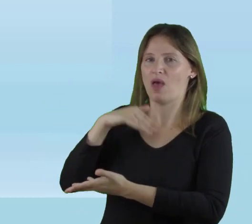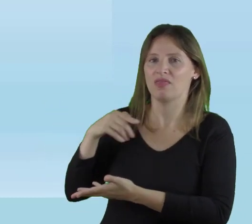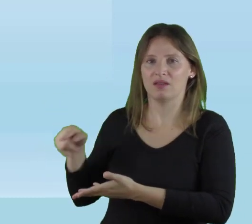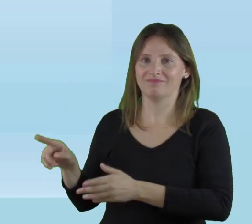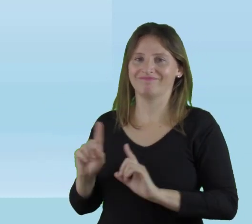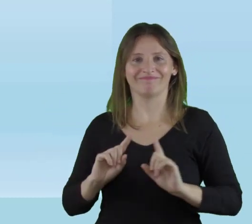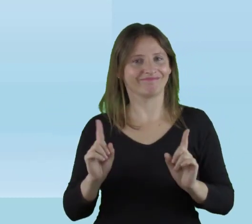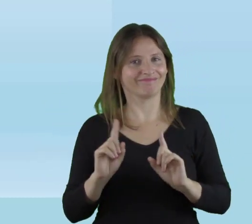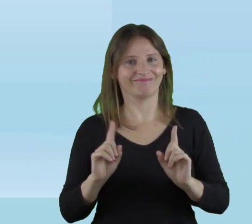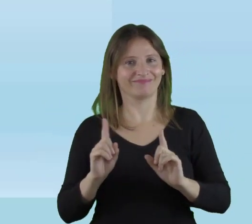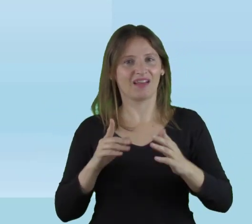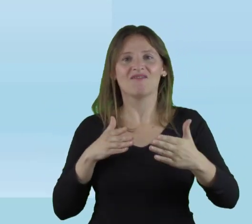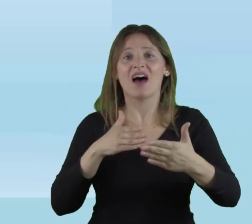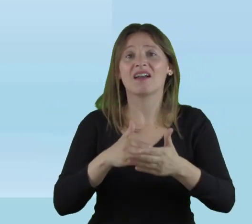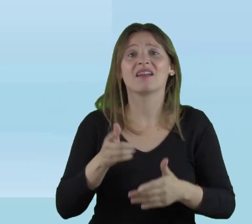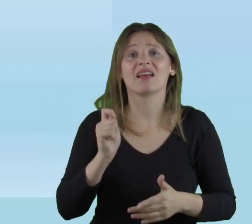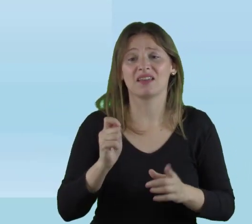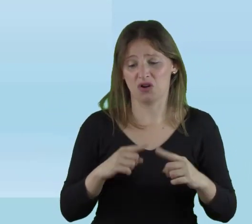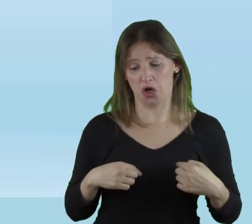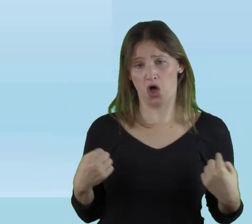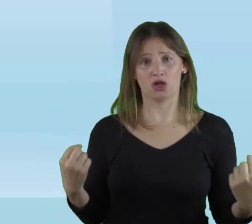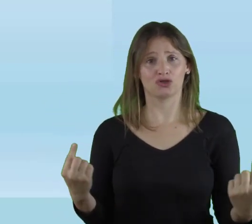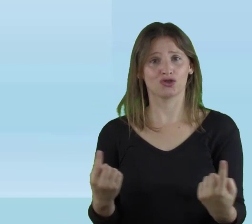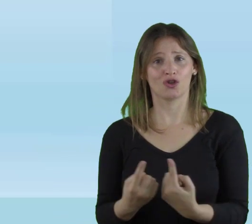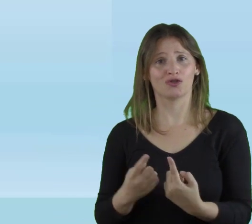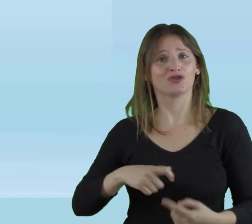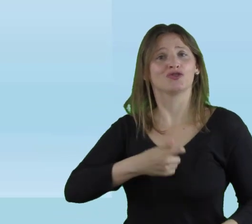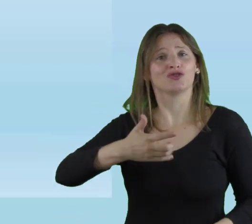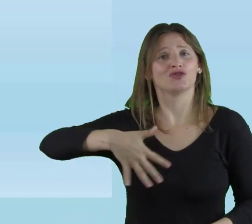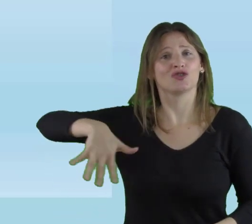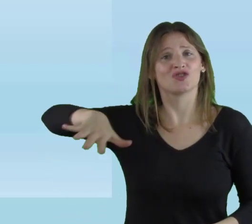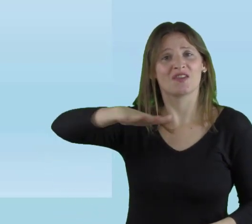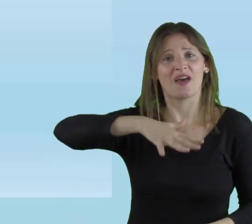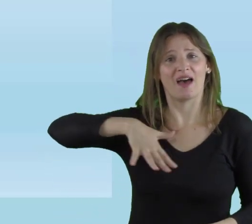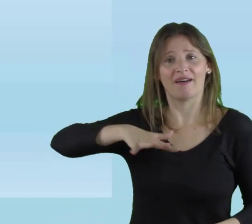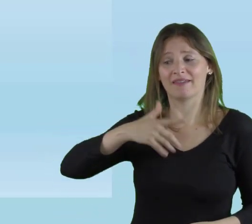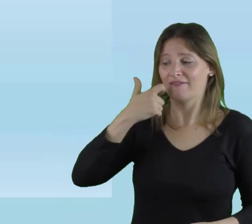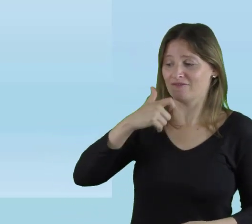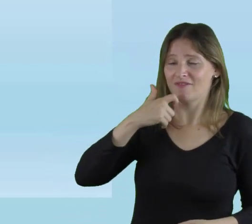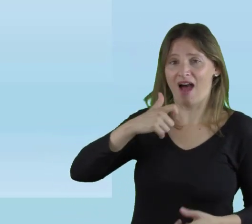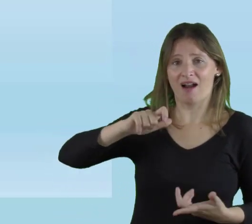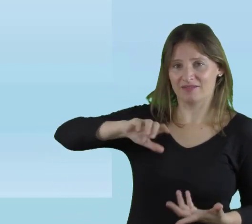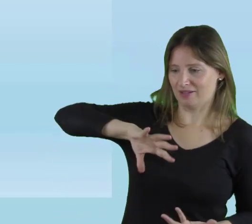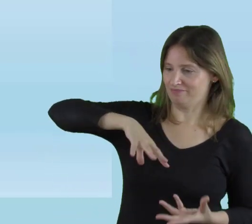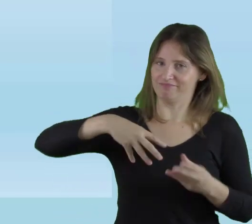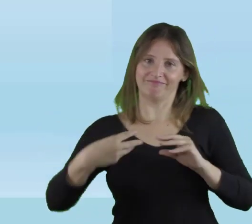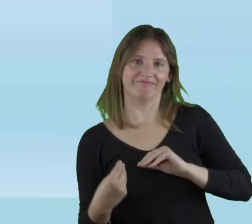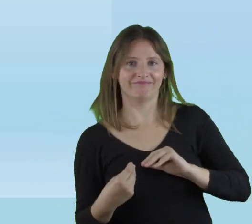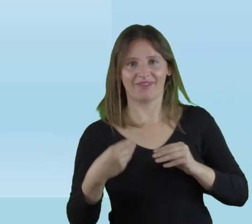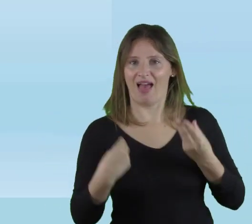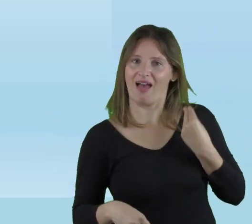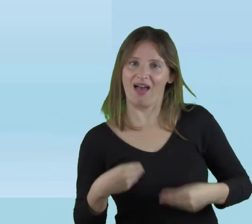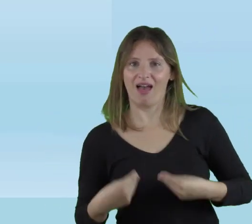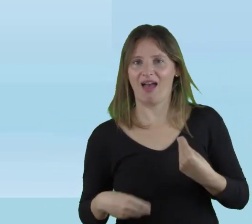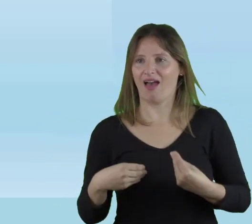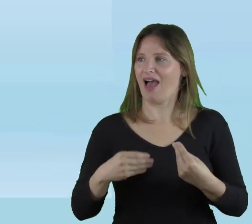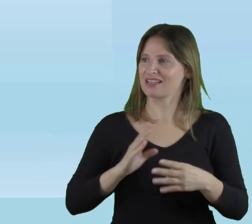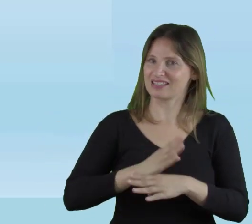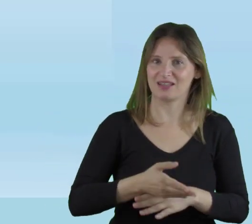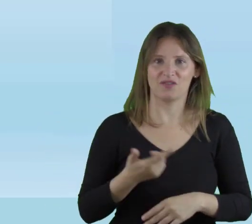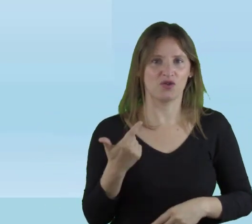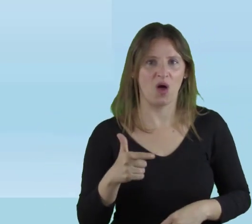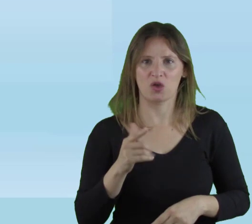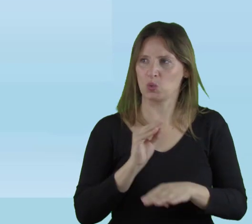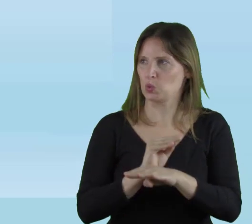son la barrera. No. La barrera somos nosotros, la sociedad. Que no hacemos accesible, que no tenemos una